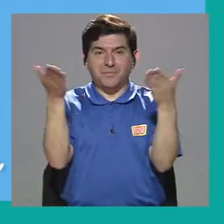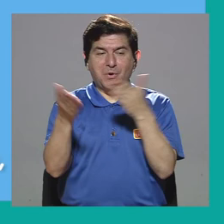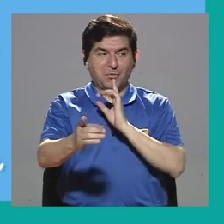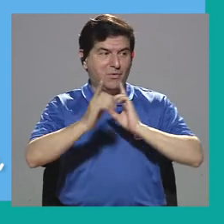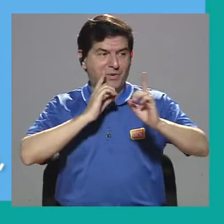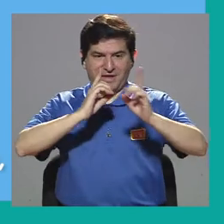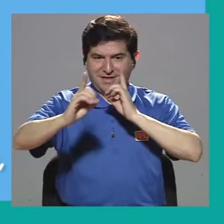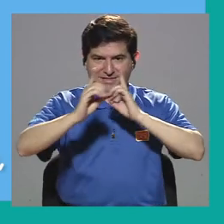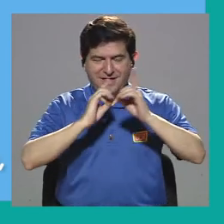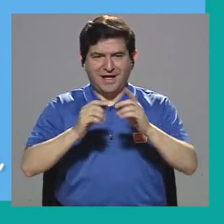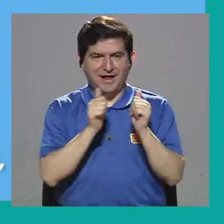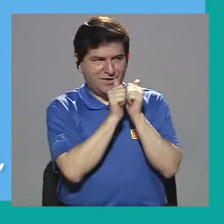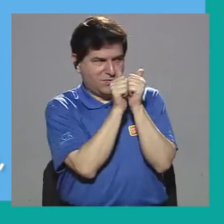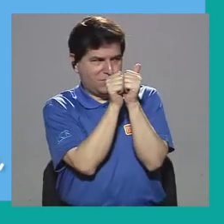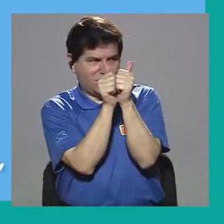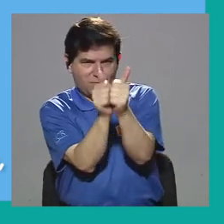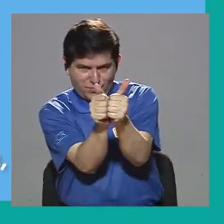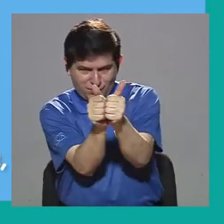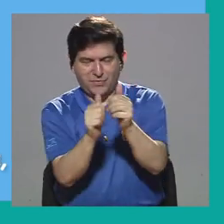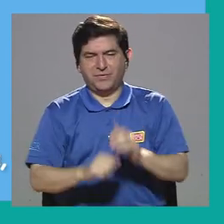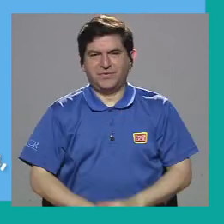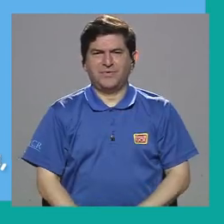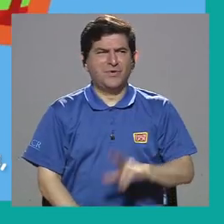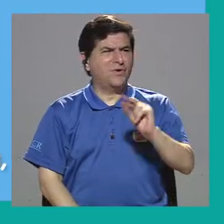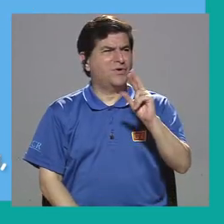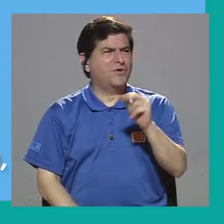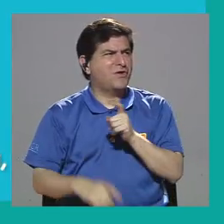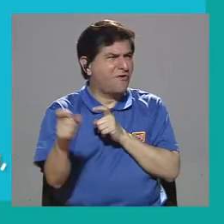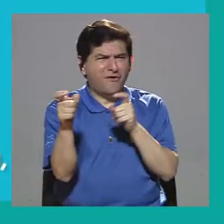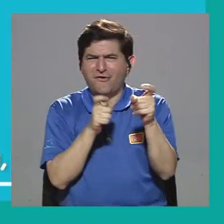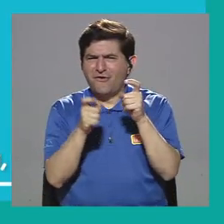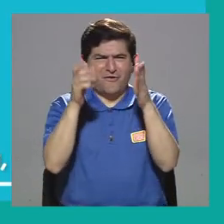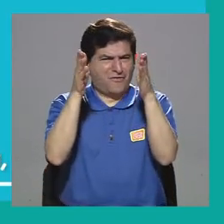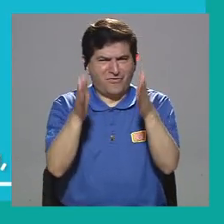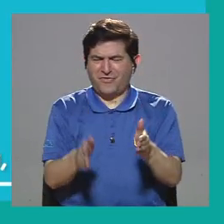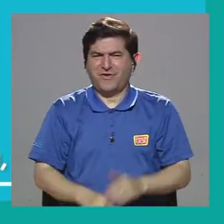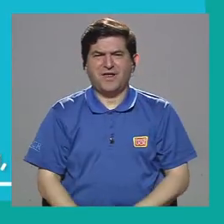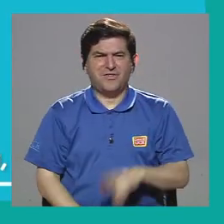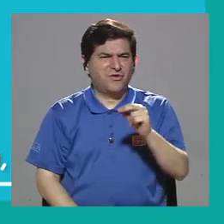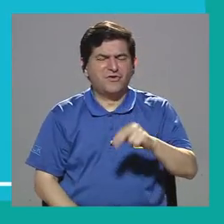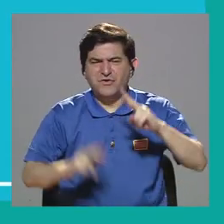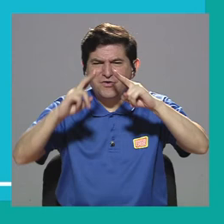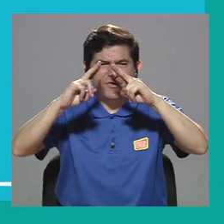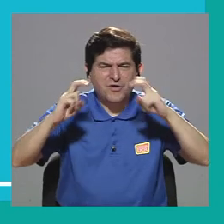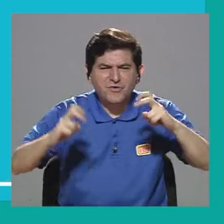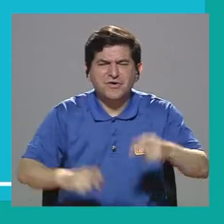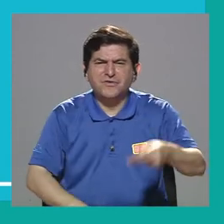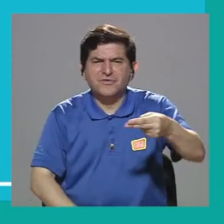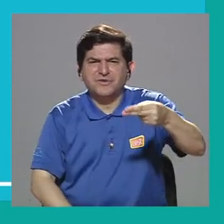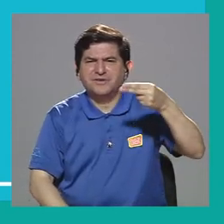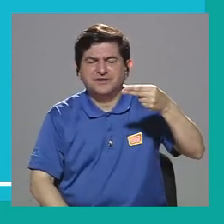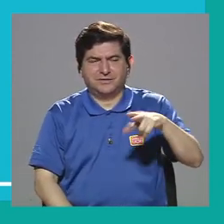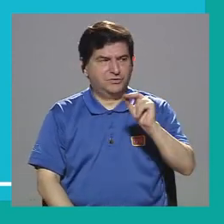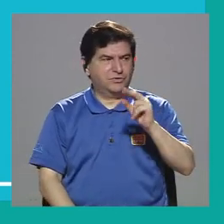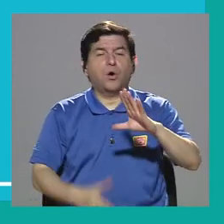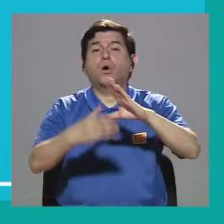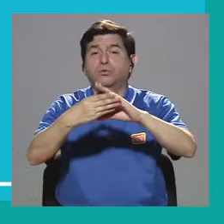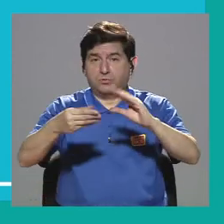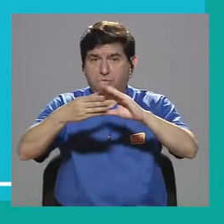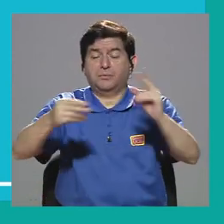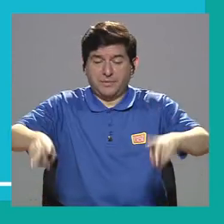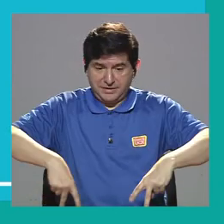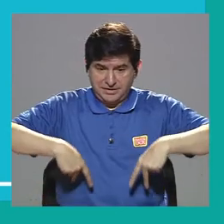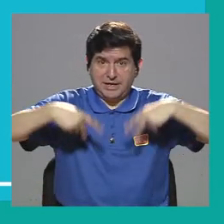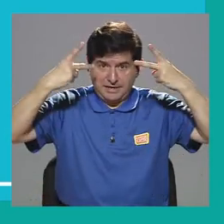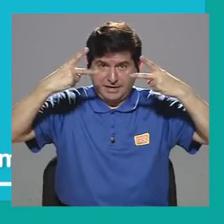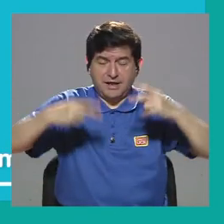diálogo y el acompañamiento que no sean controladores que no revisen los historiales sino que comenten como en la vida